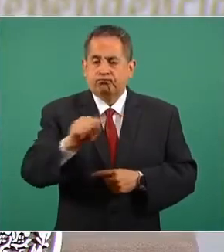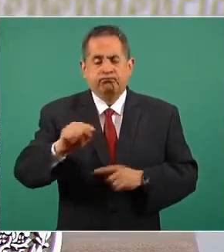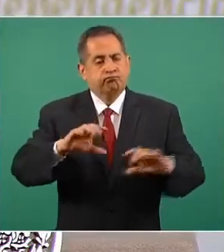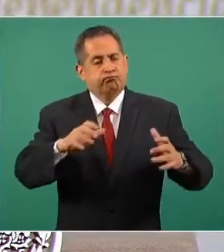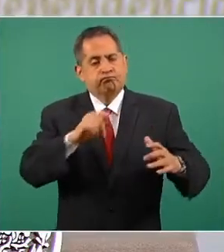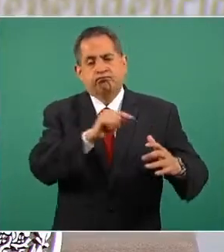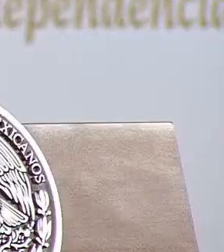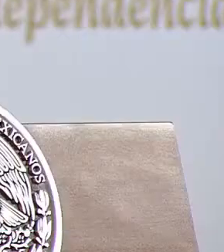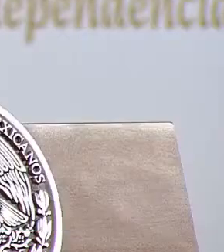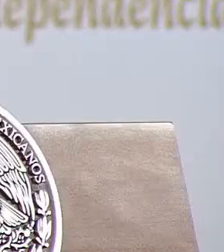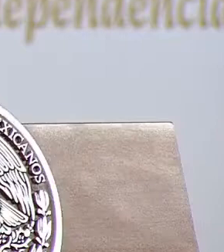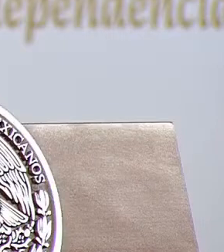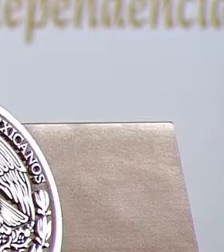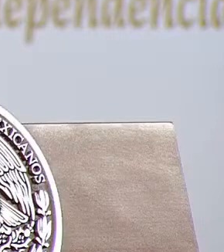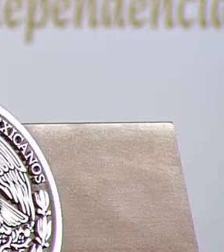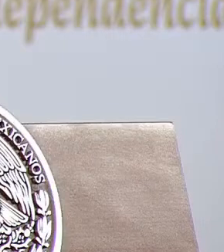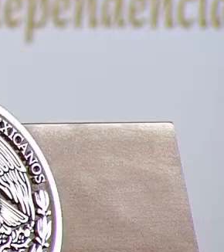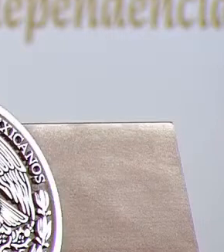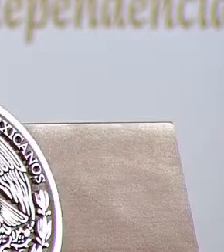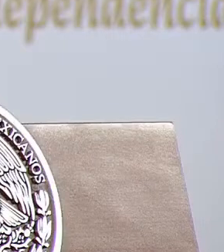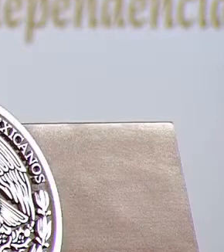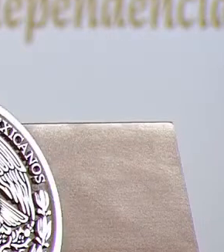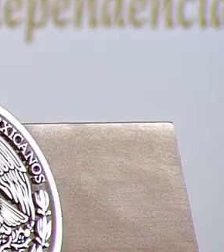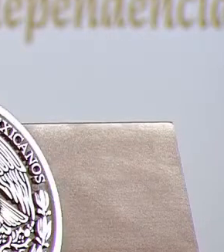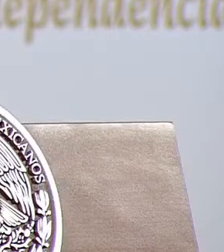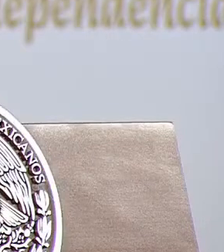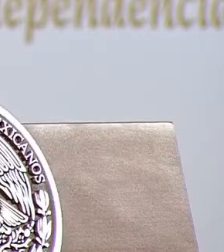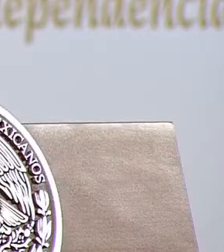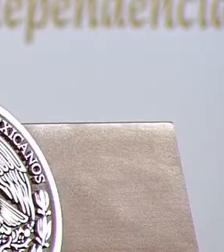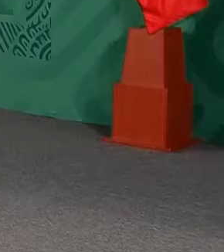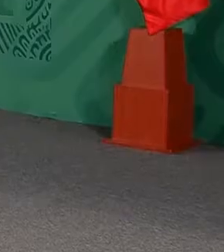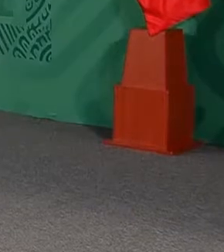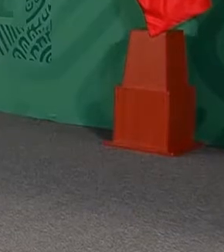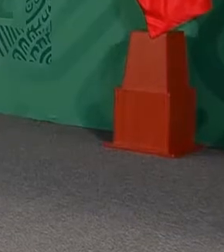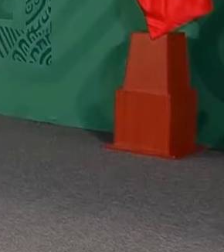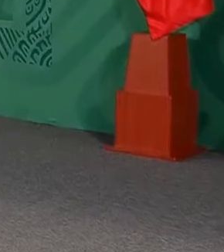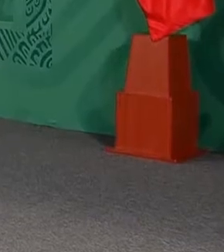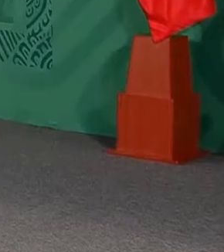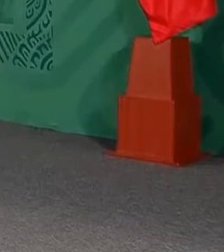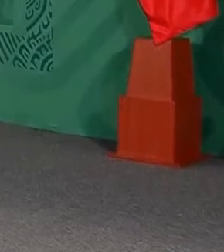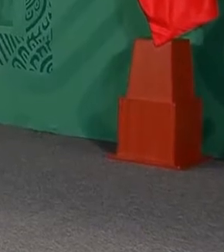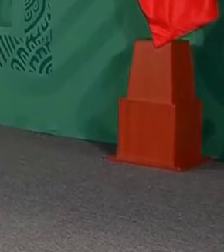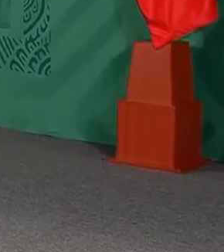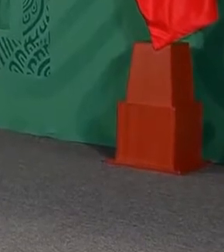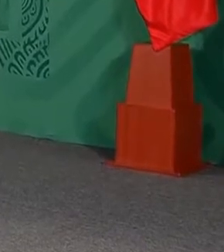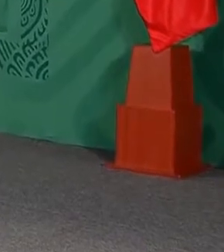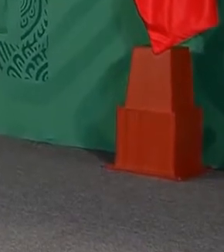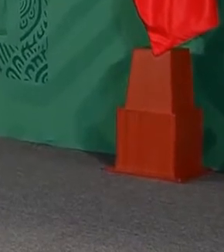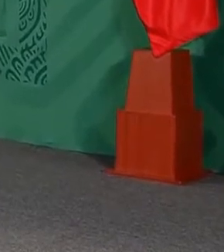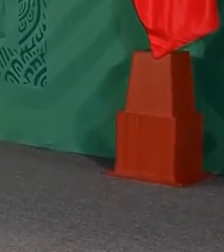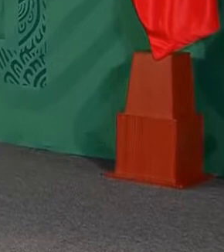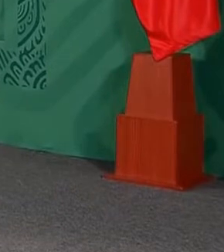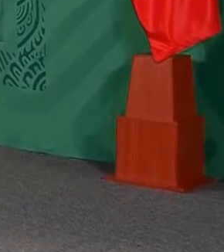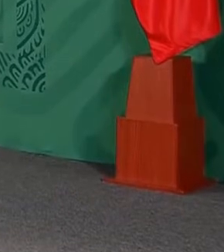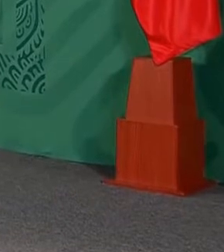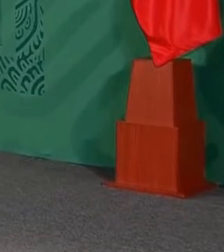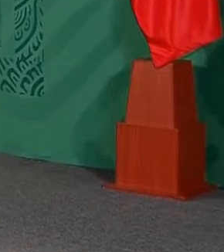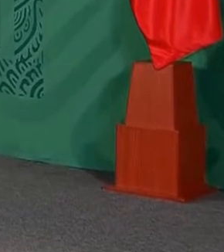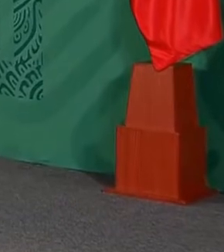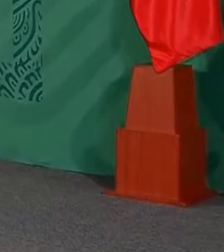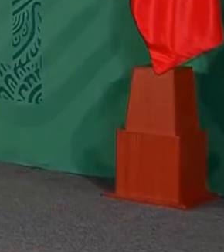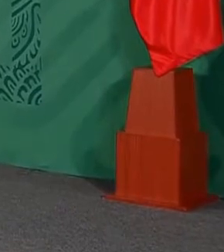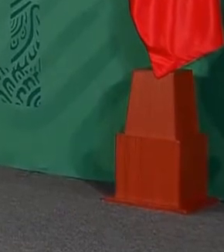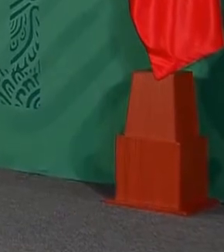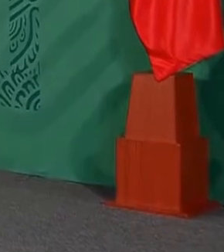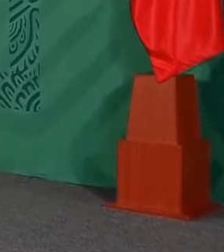organizaciones no gubernamentales, en fin, por supuesto, de los gobernadores, de la gobernadora, de la